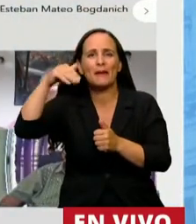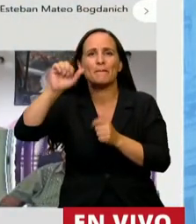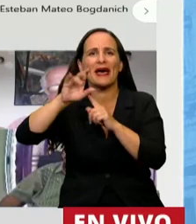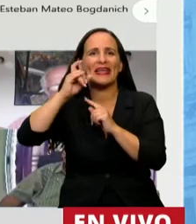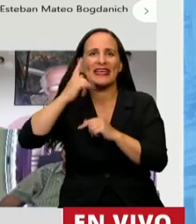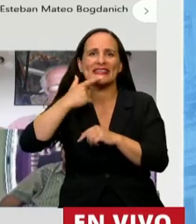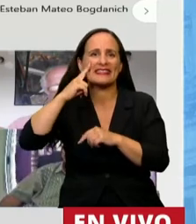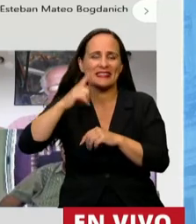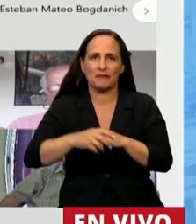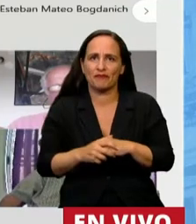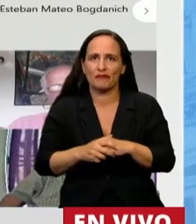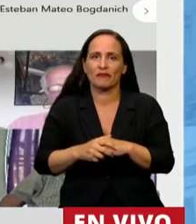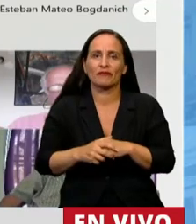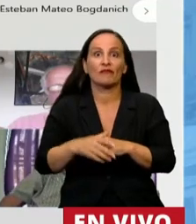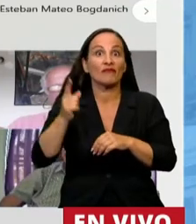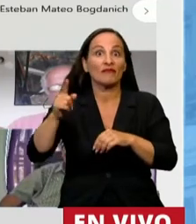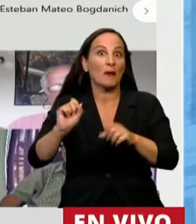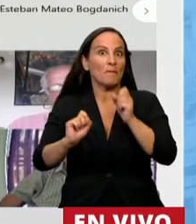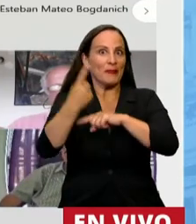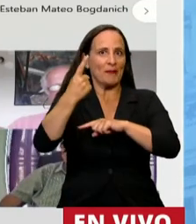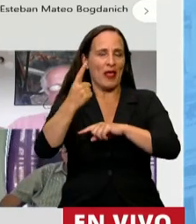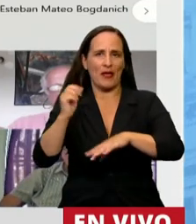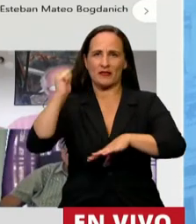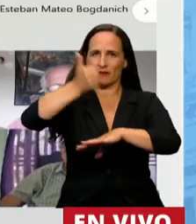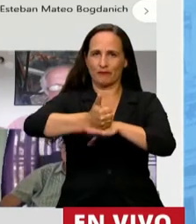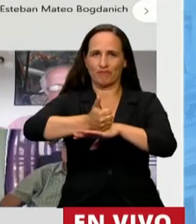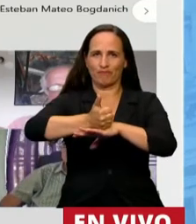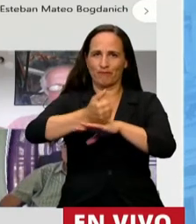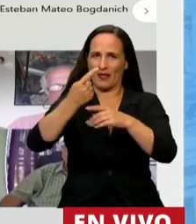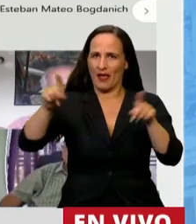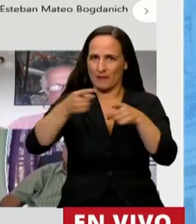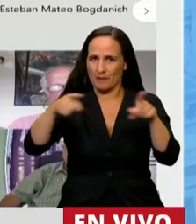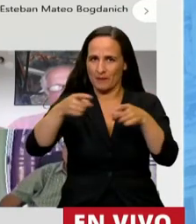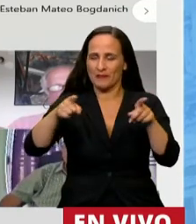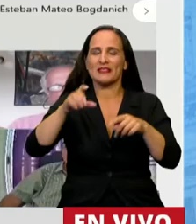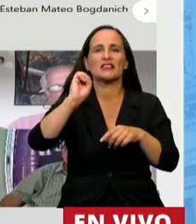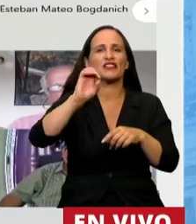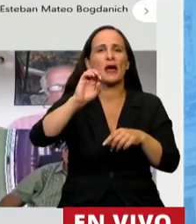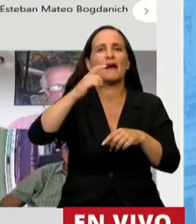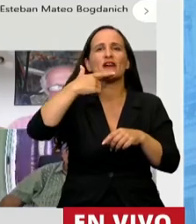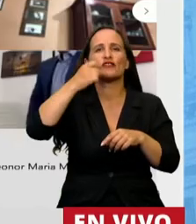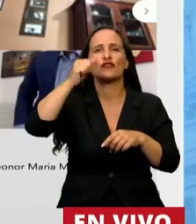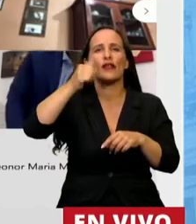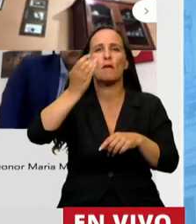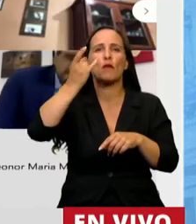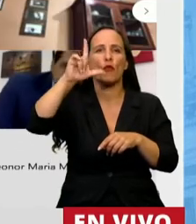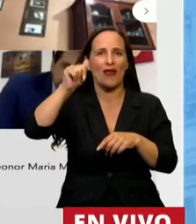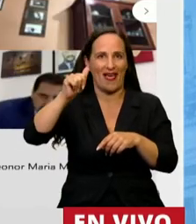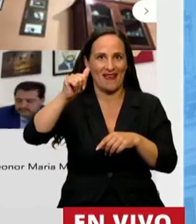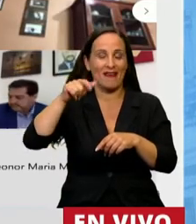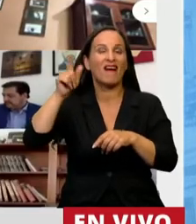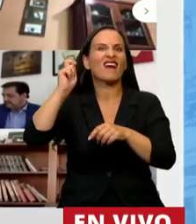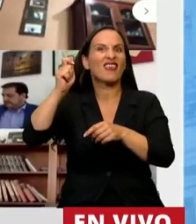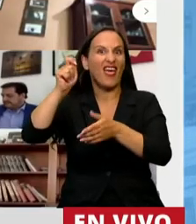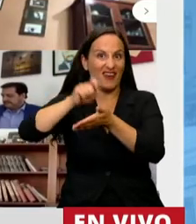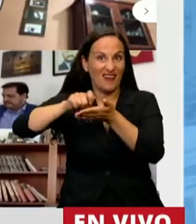1888 como ánima en la sonámbula de Bellini. Fue en Lisboa, en